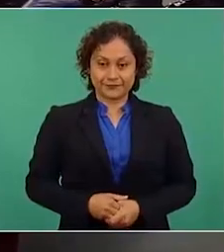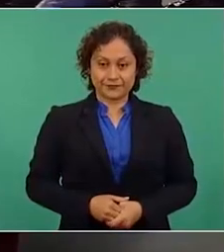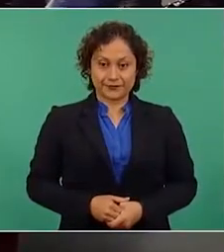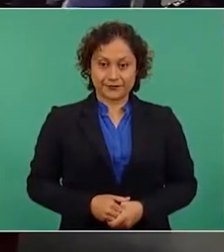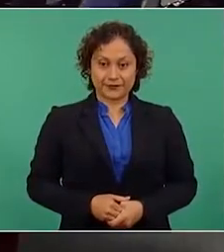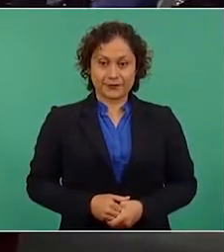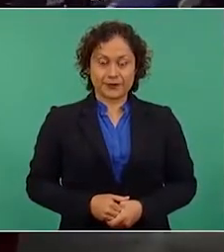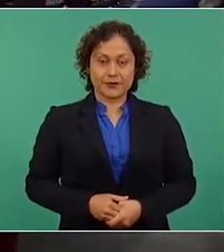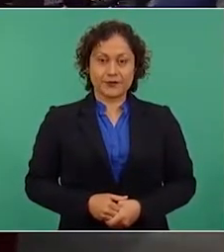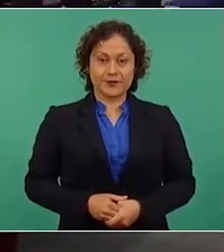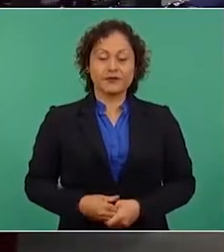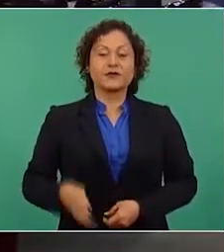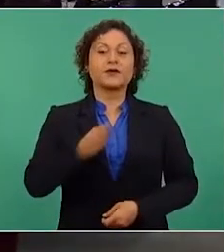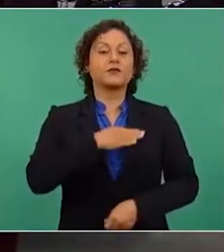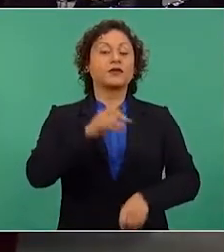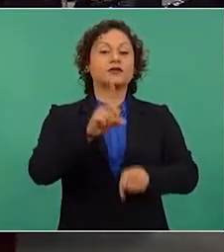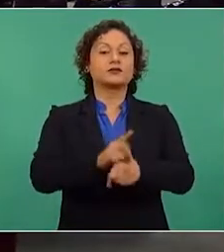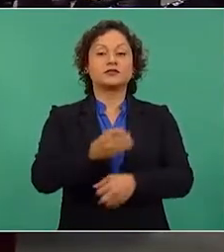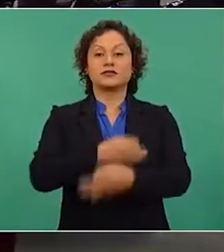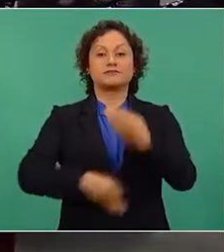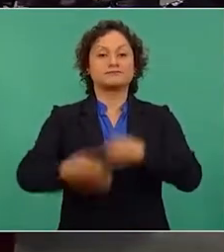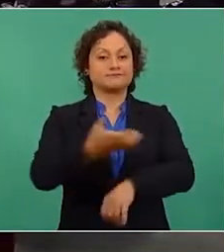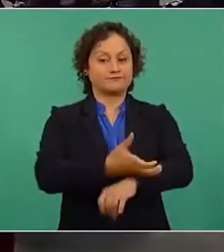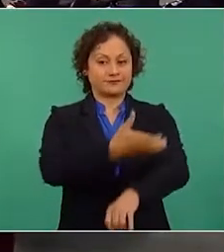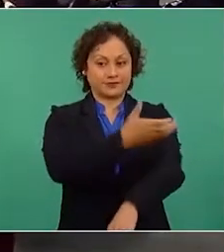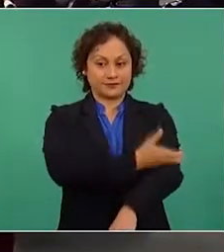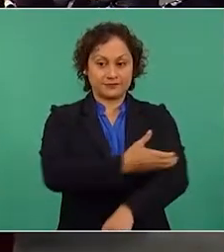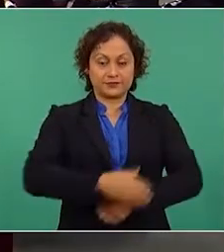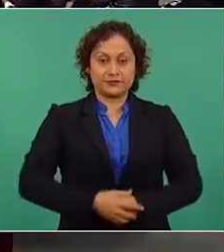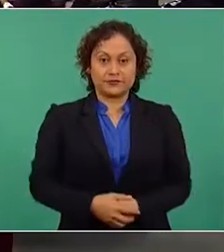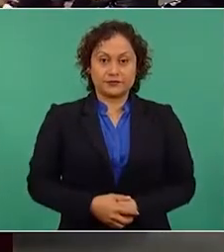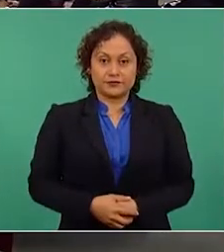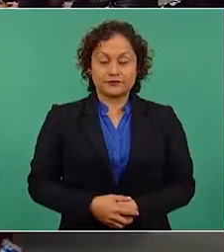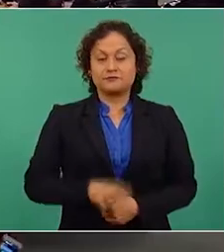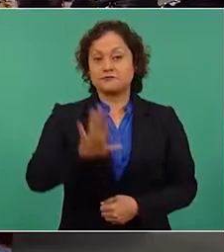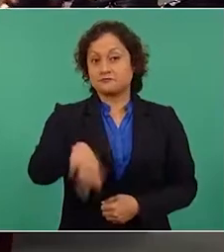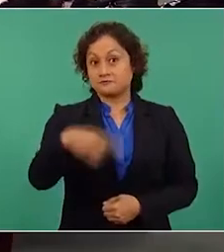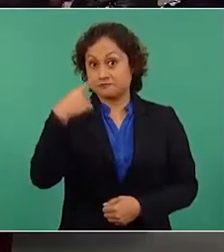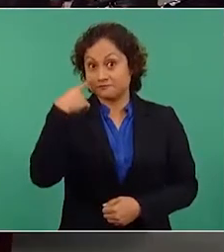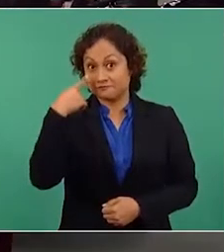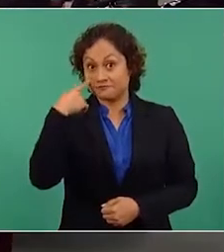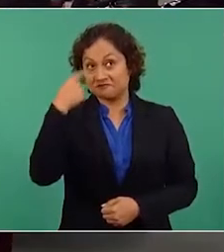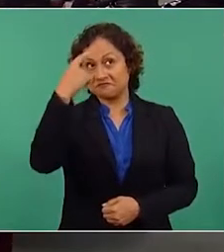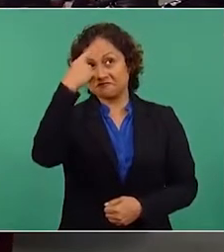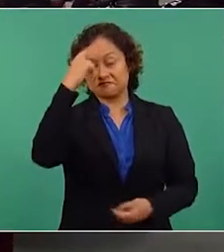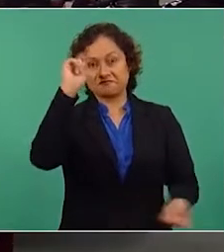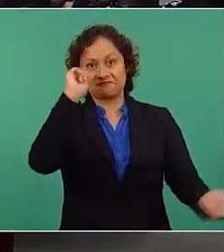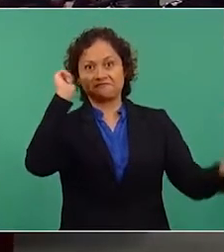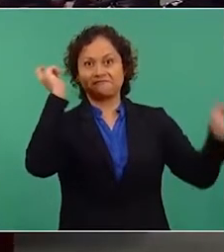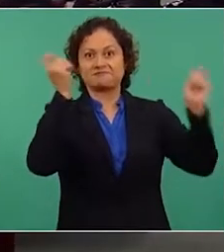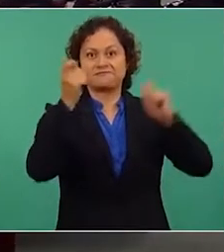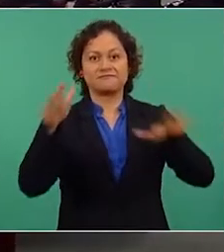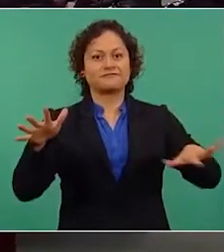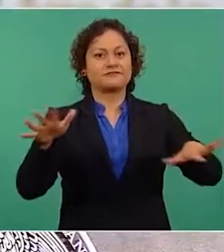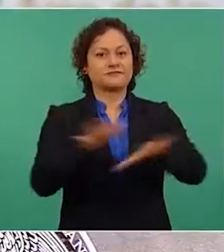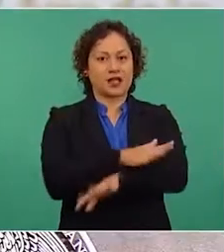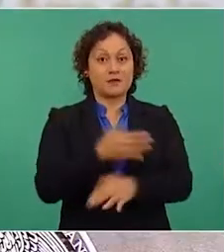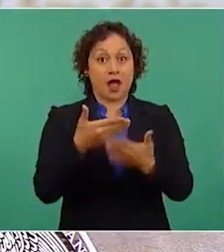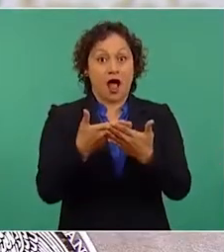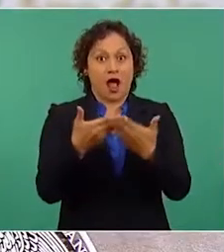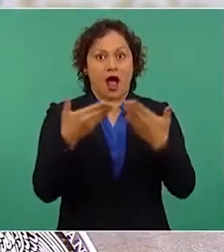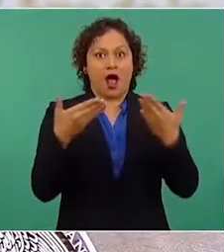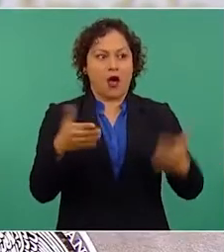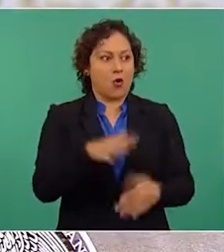Buenos días, compañeras, compañeros. El cambio de mentalidad es uno de los cambios más importantes de nuestro tiempo.